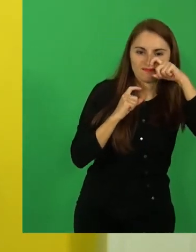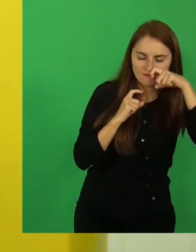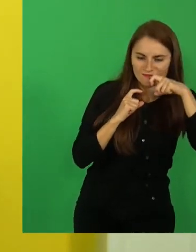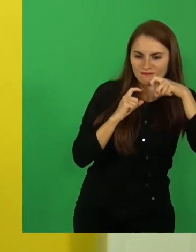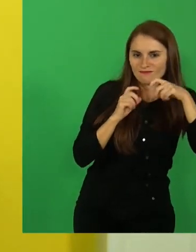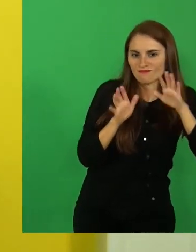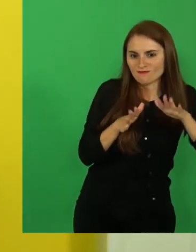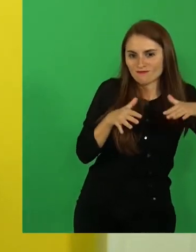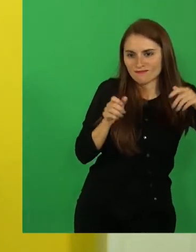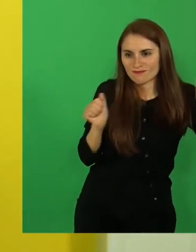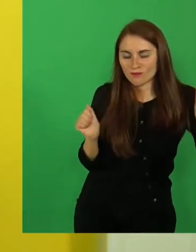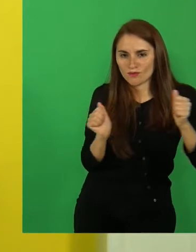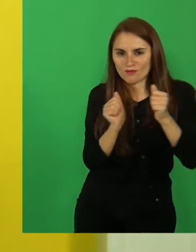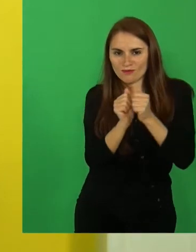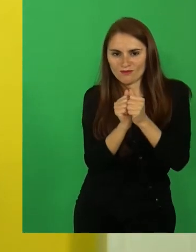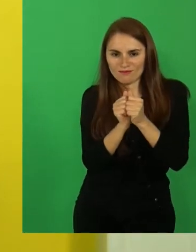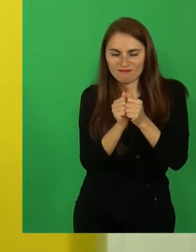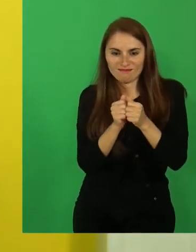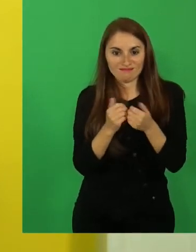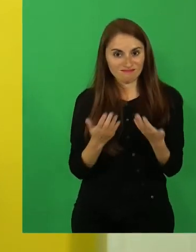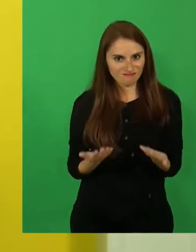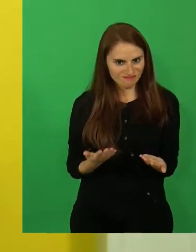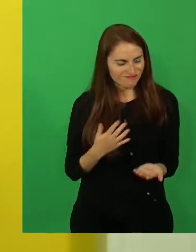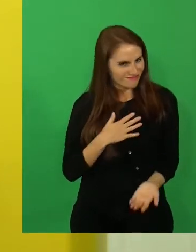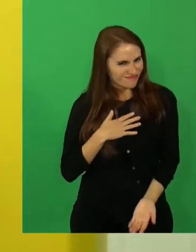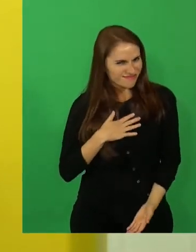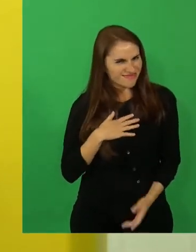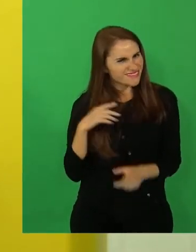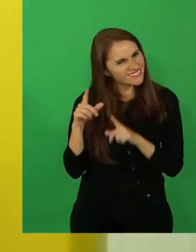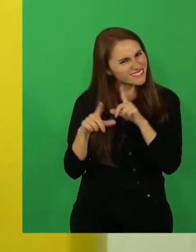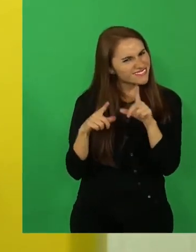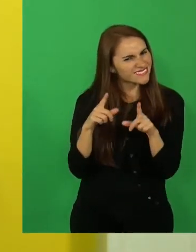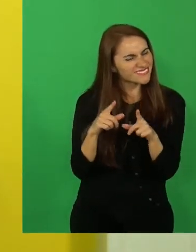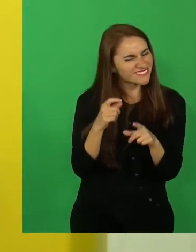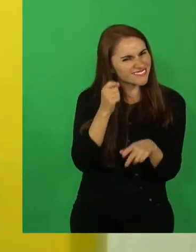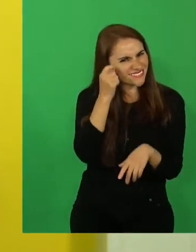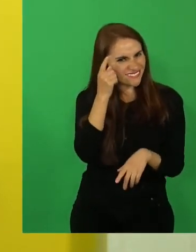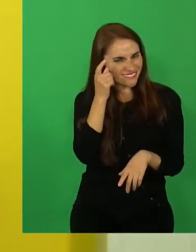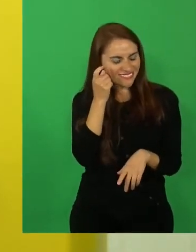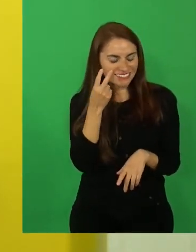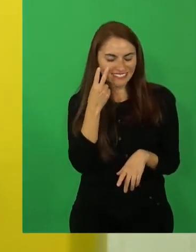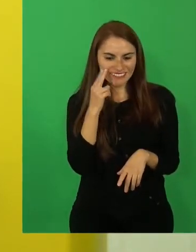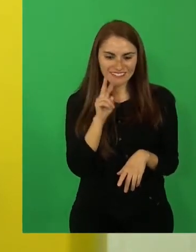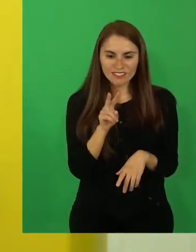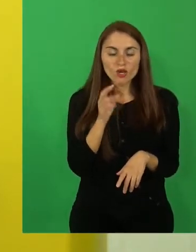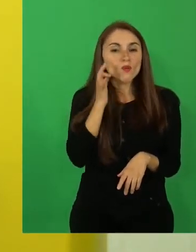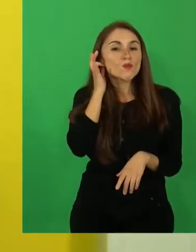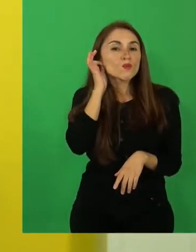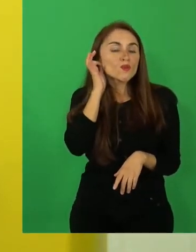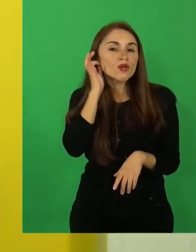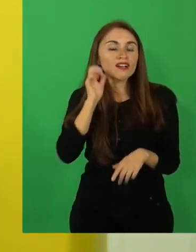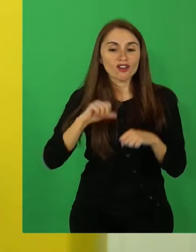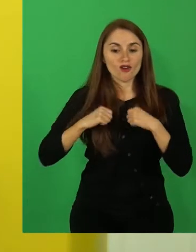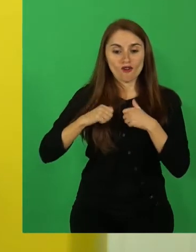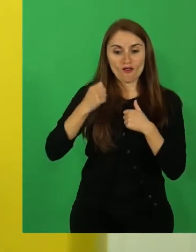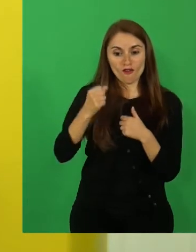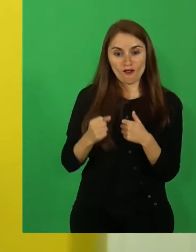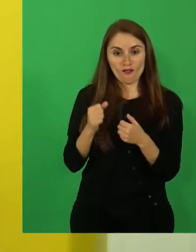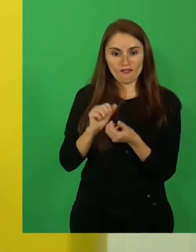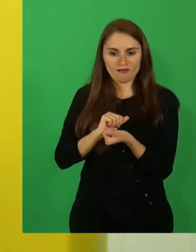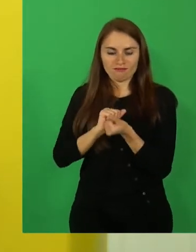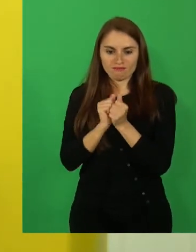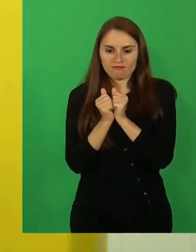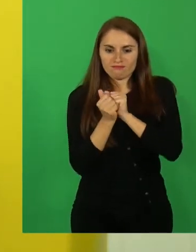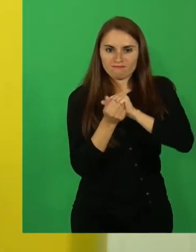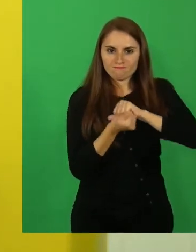¿Les gustó la leyenda? Se fijan cómo explica cómo una muchacha se transforma en